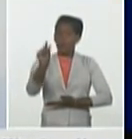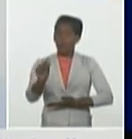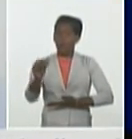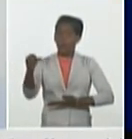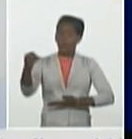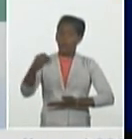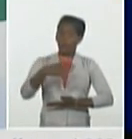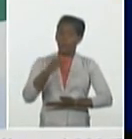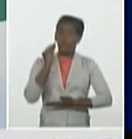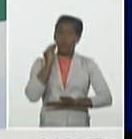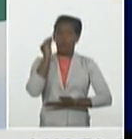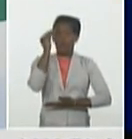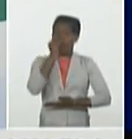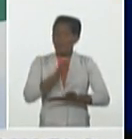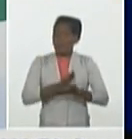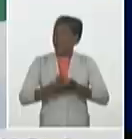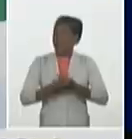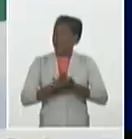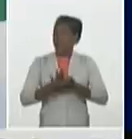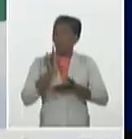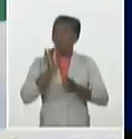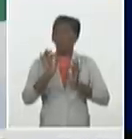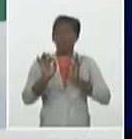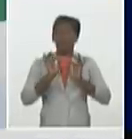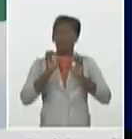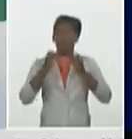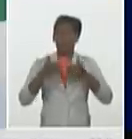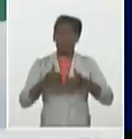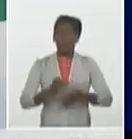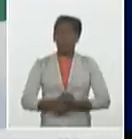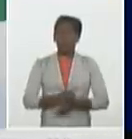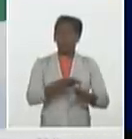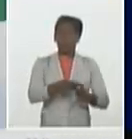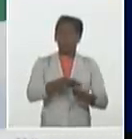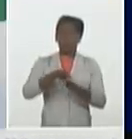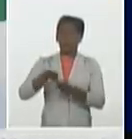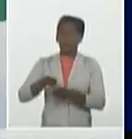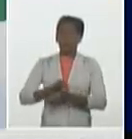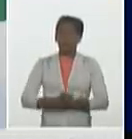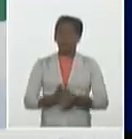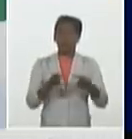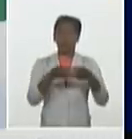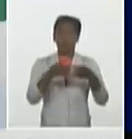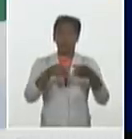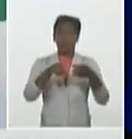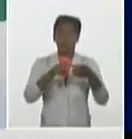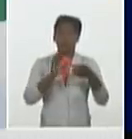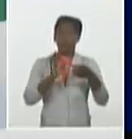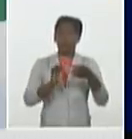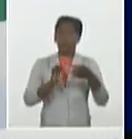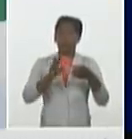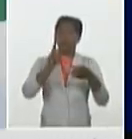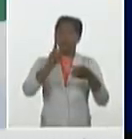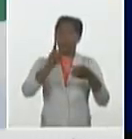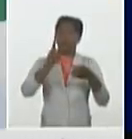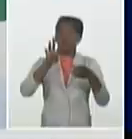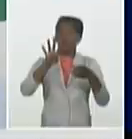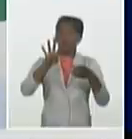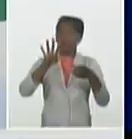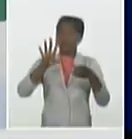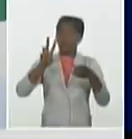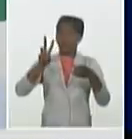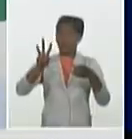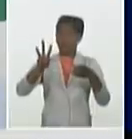353 personas con COVID en el de 40 59 418